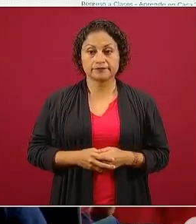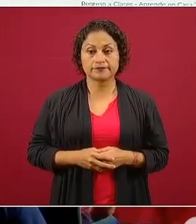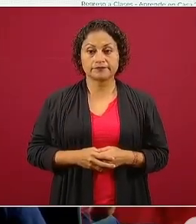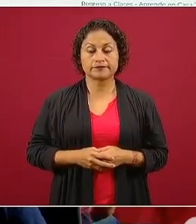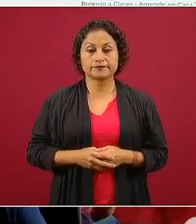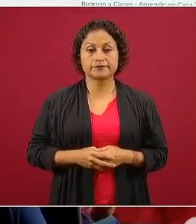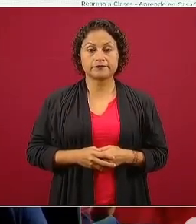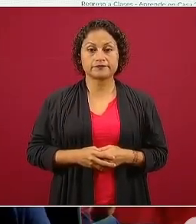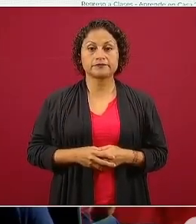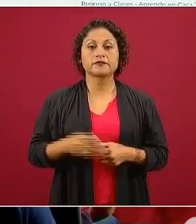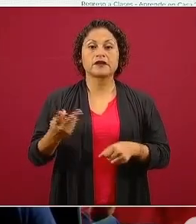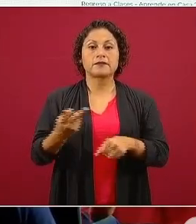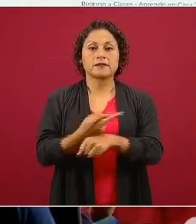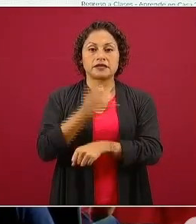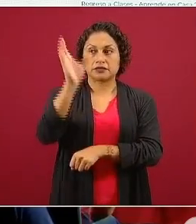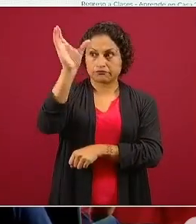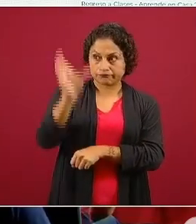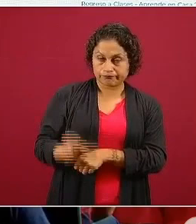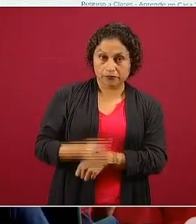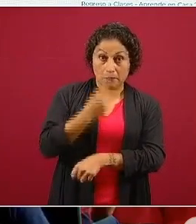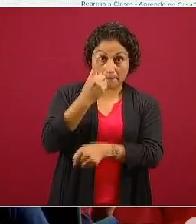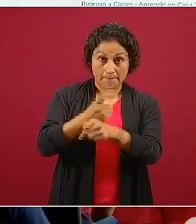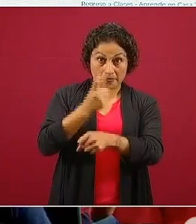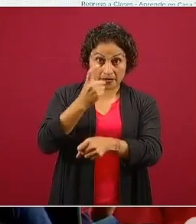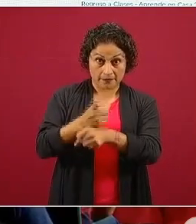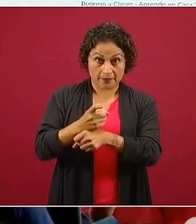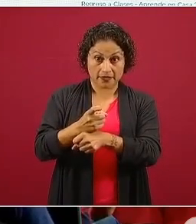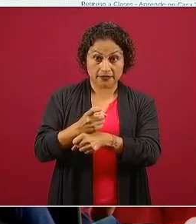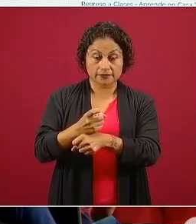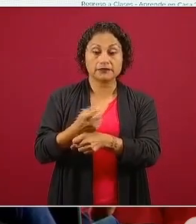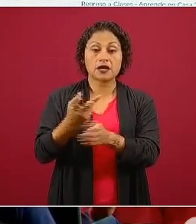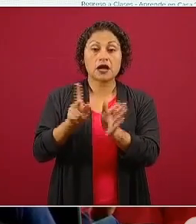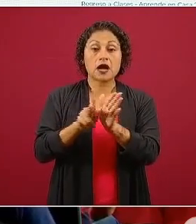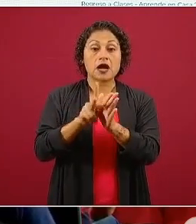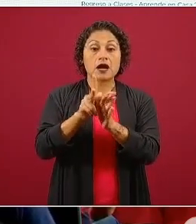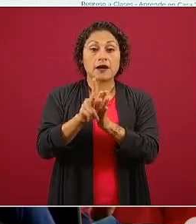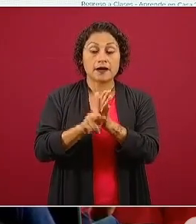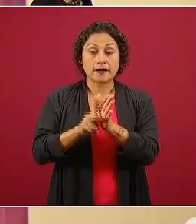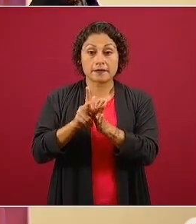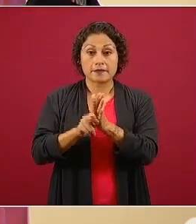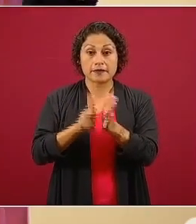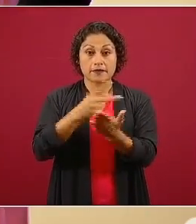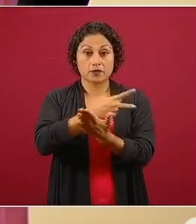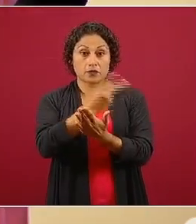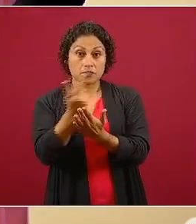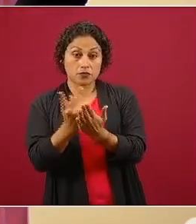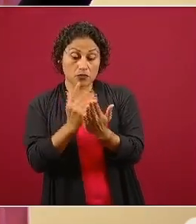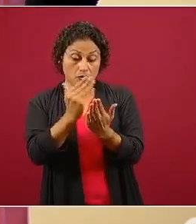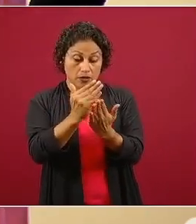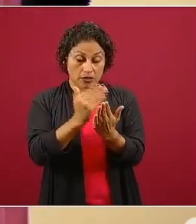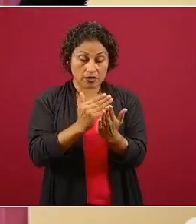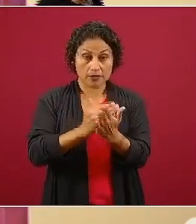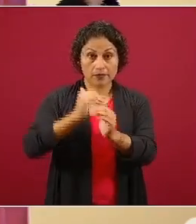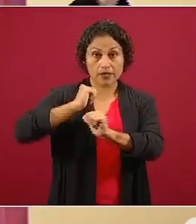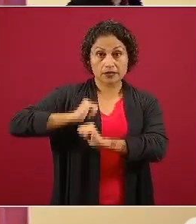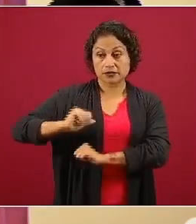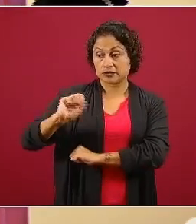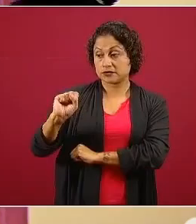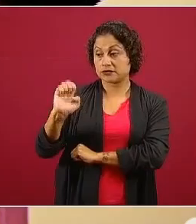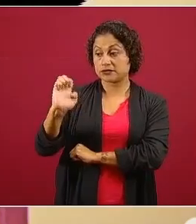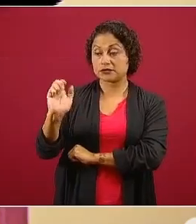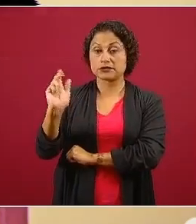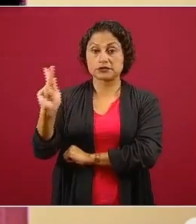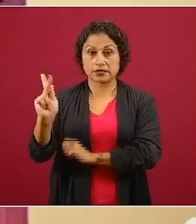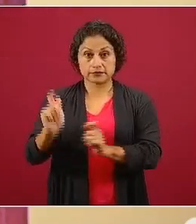en la cadena uno, es que la producción de los programas que hace la Secretaría los va a transmitir a